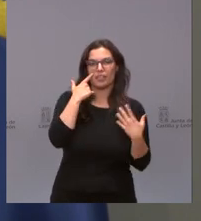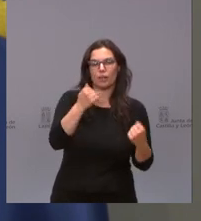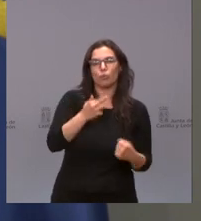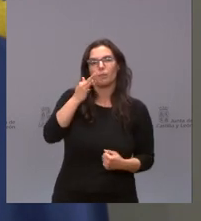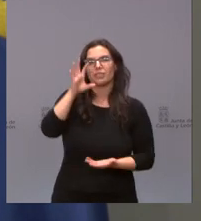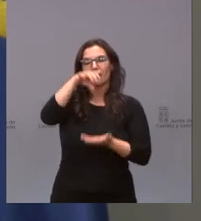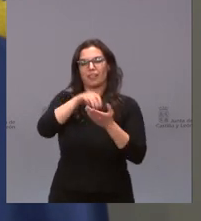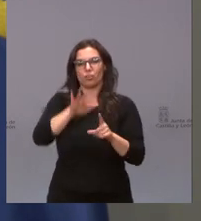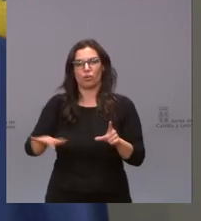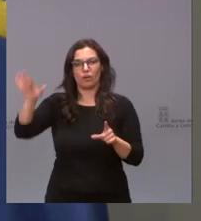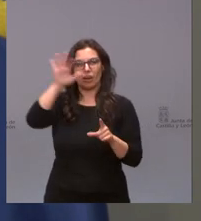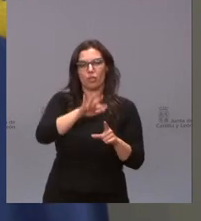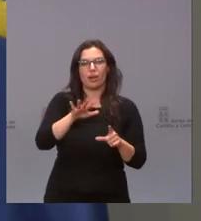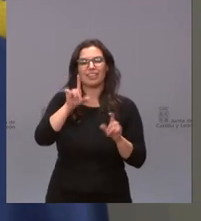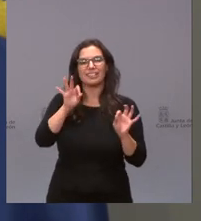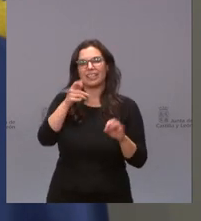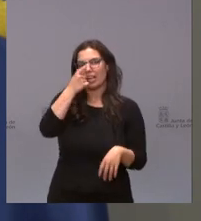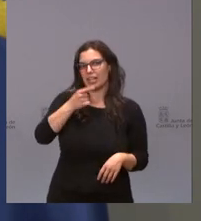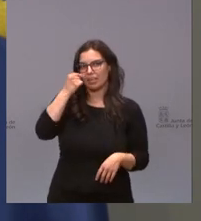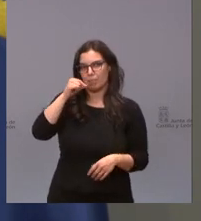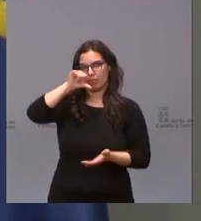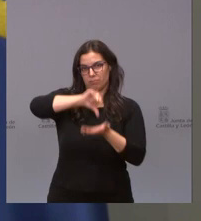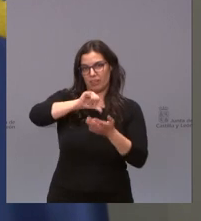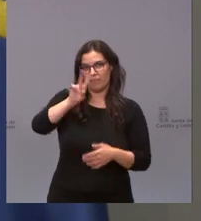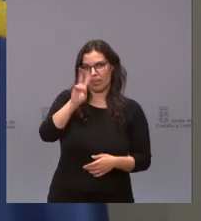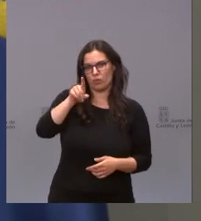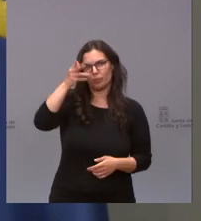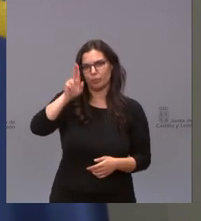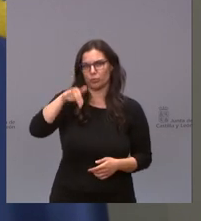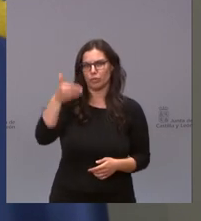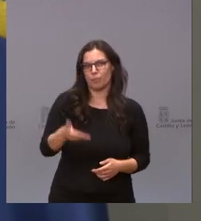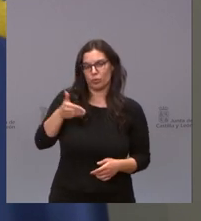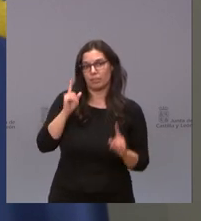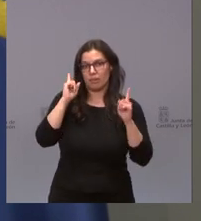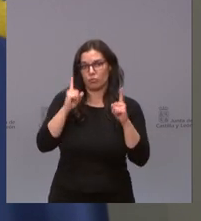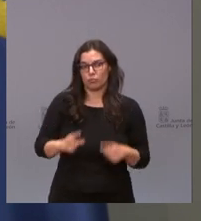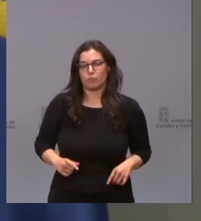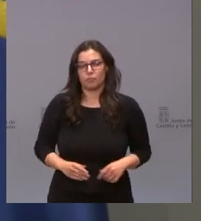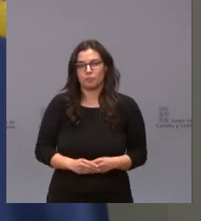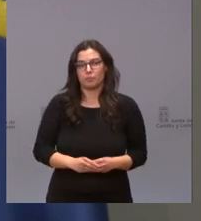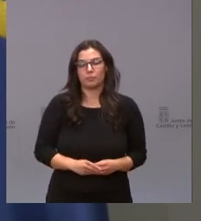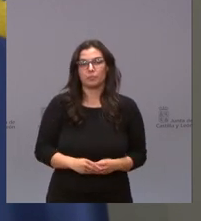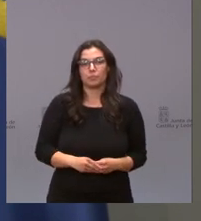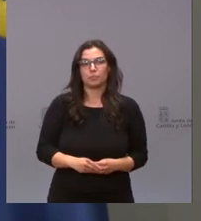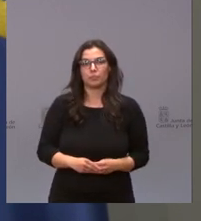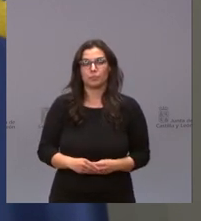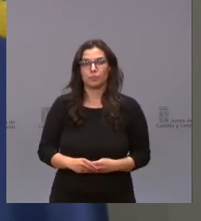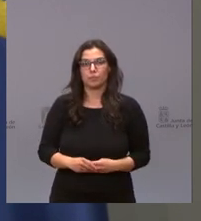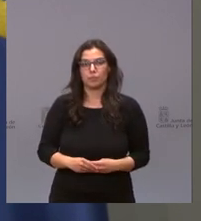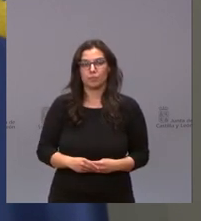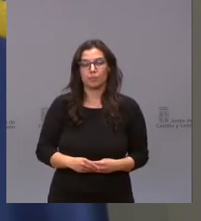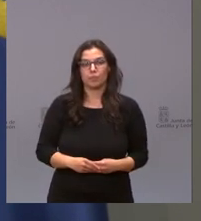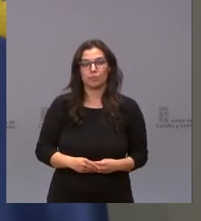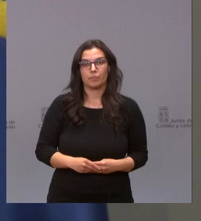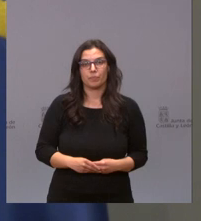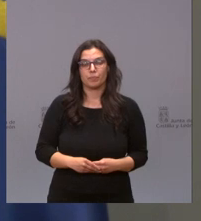Centro Nacional de la Gripe en Valladolid, de vital importancia en este caso. El Gobierno autónomo también